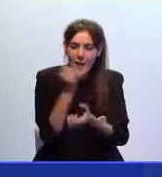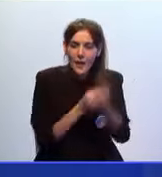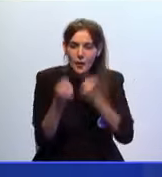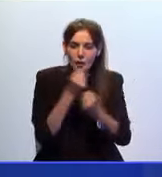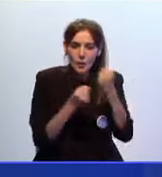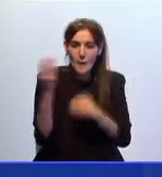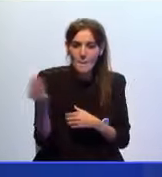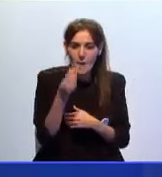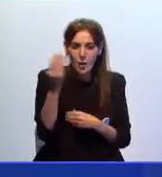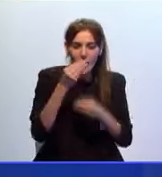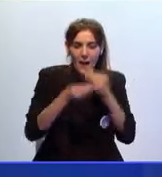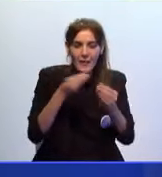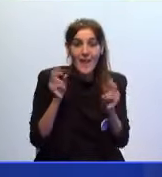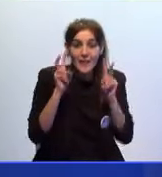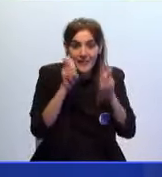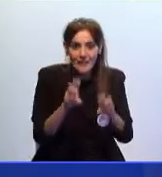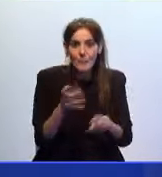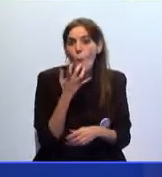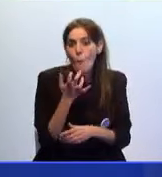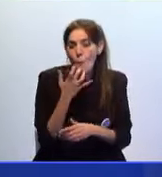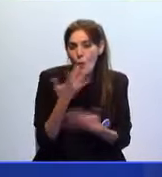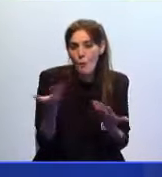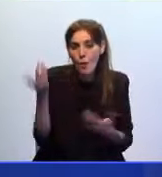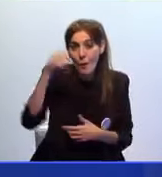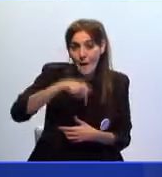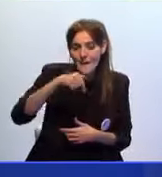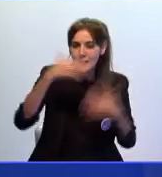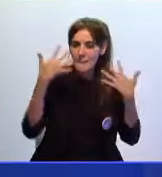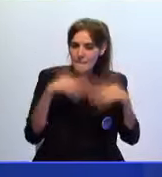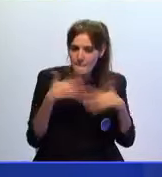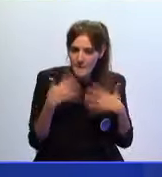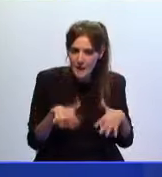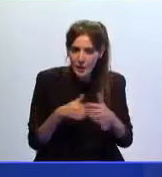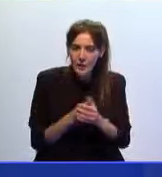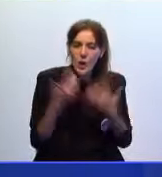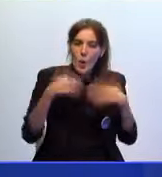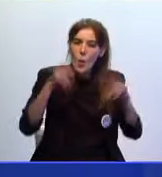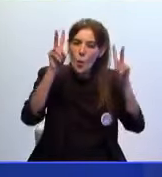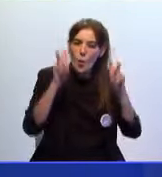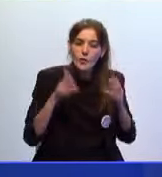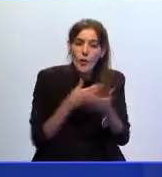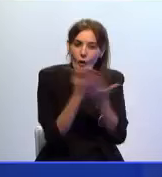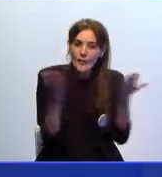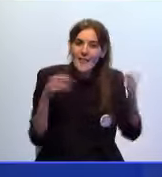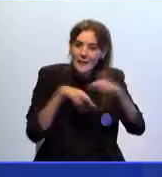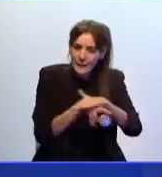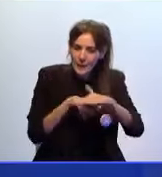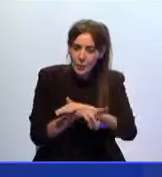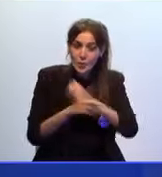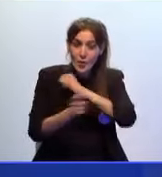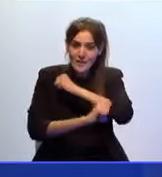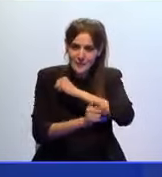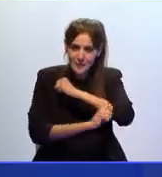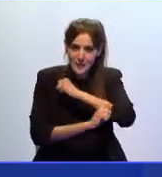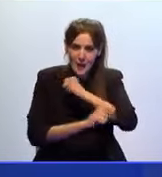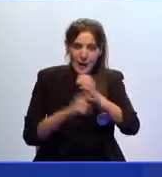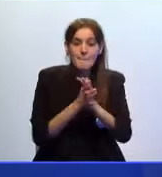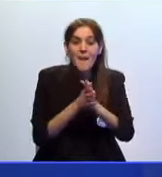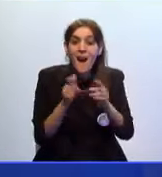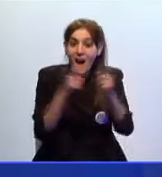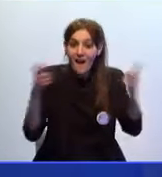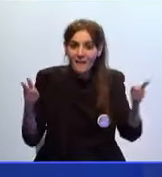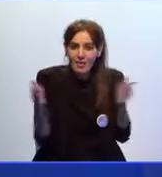local se llevan a cabo iniciativas como la que ha tenido lugar este miércoles. Se trata de ofrecer herramientas y estrategias a las pequeñas y